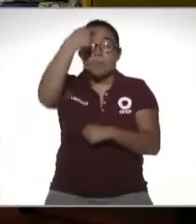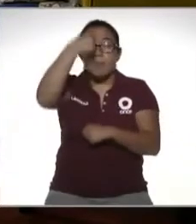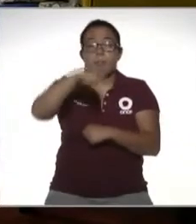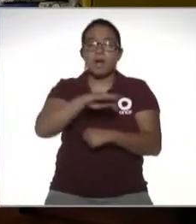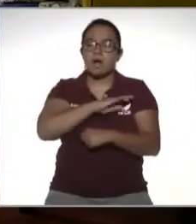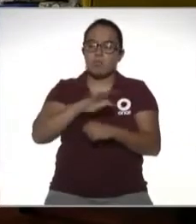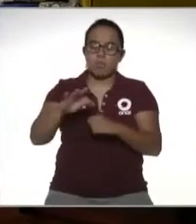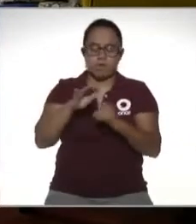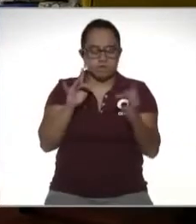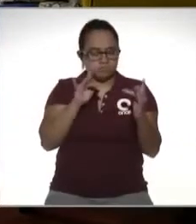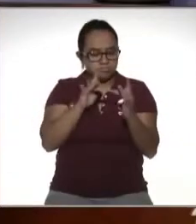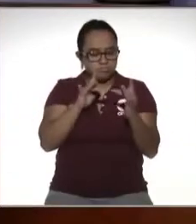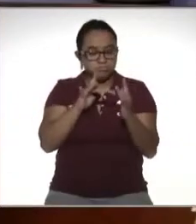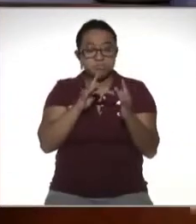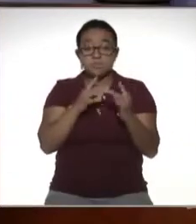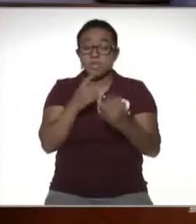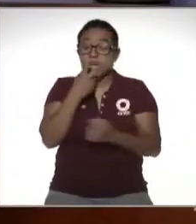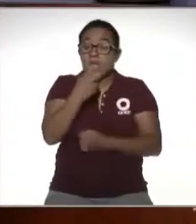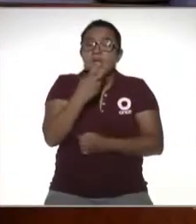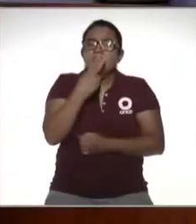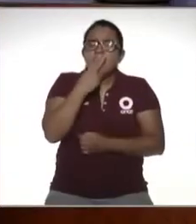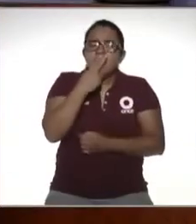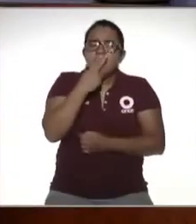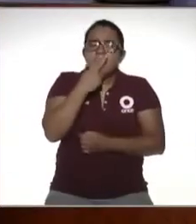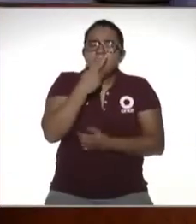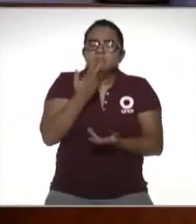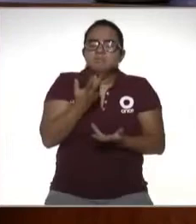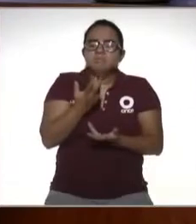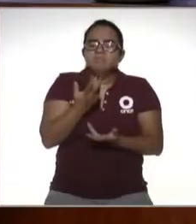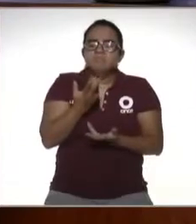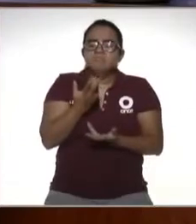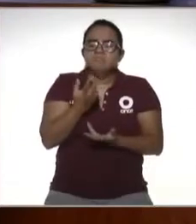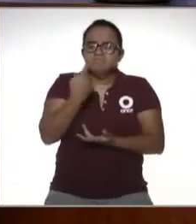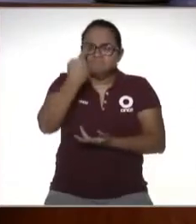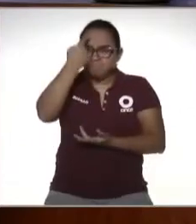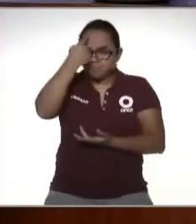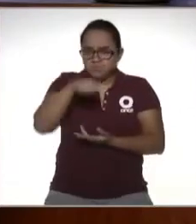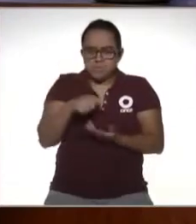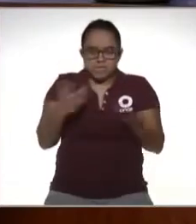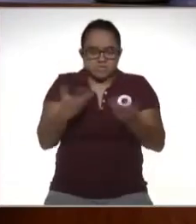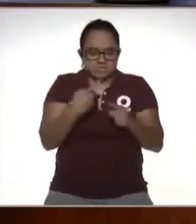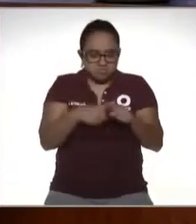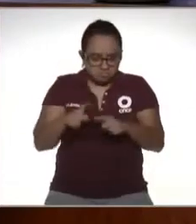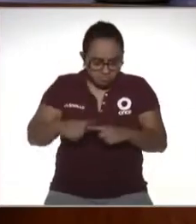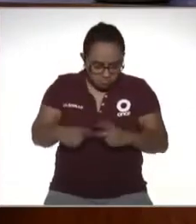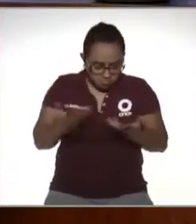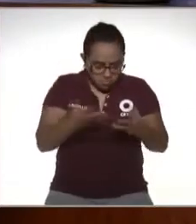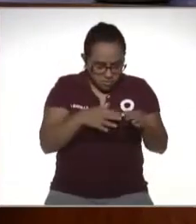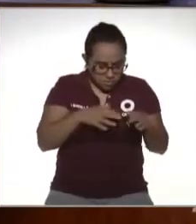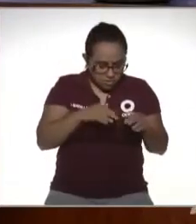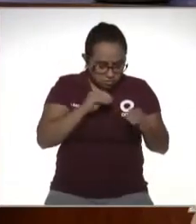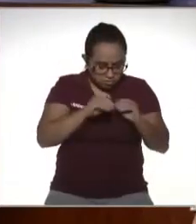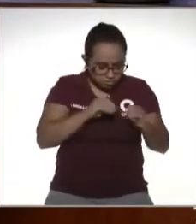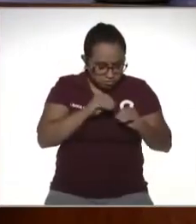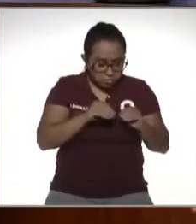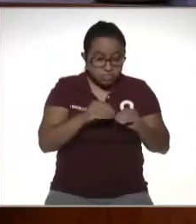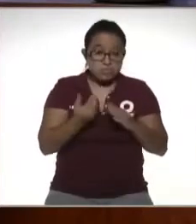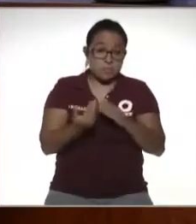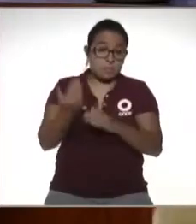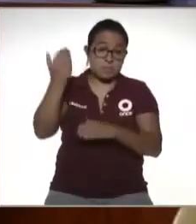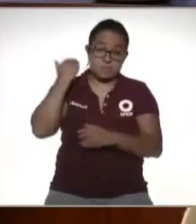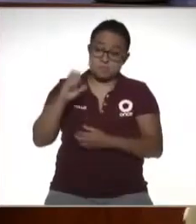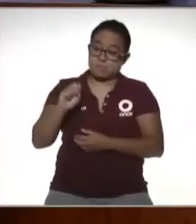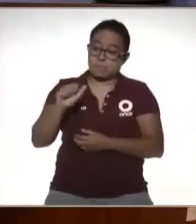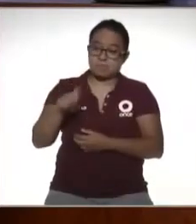comunicación con él y es una herramienta que permite hacer muchas operaciones por ejemplo anteriormente